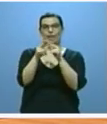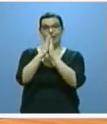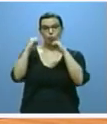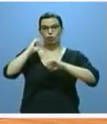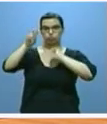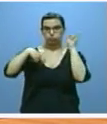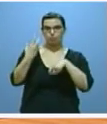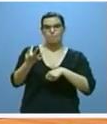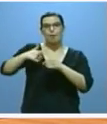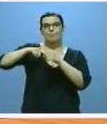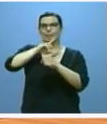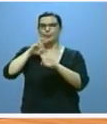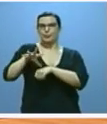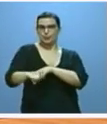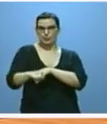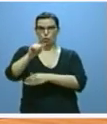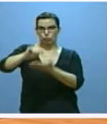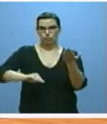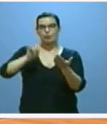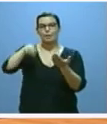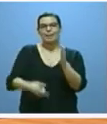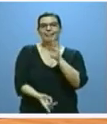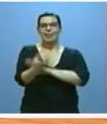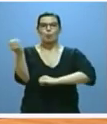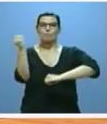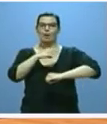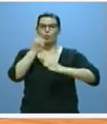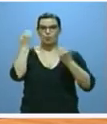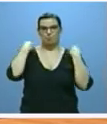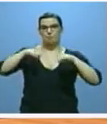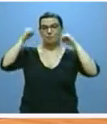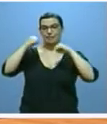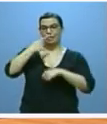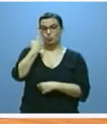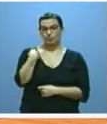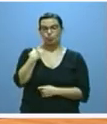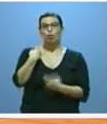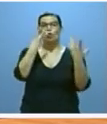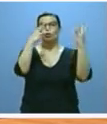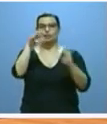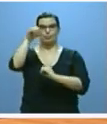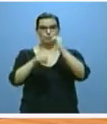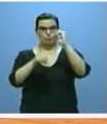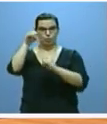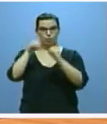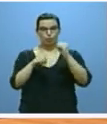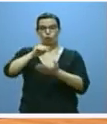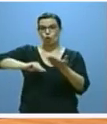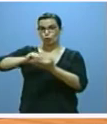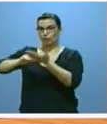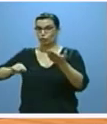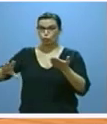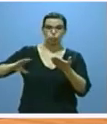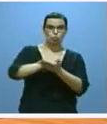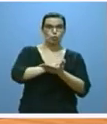reserva de contratación y hemos creado un banco de buenas prácticas. En 2016, el 80% de toda la contratación de la